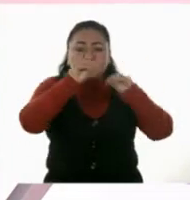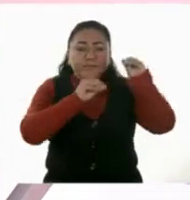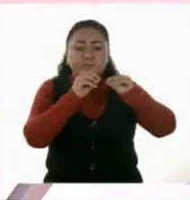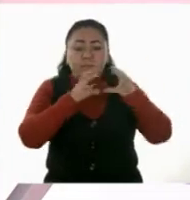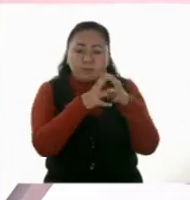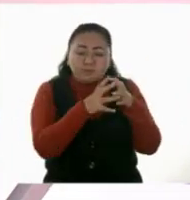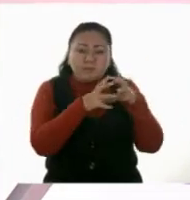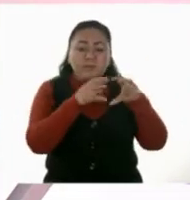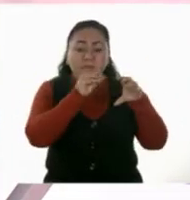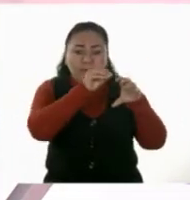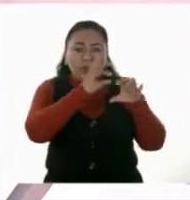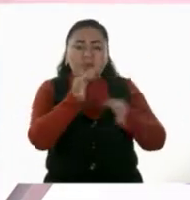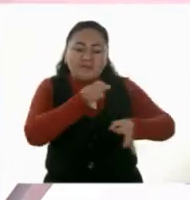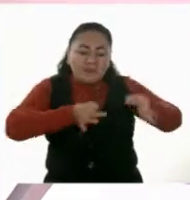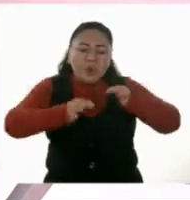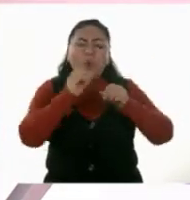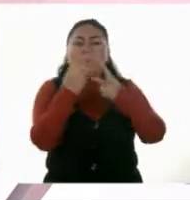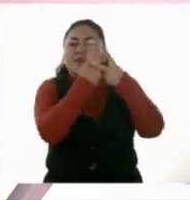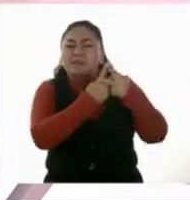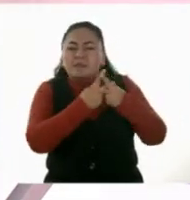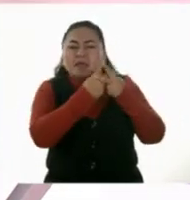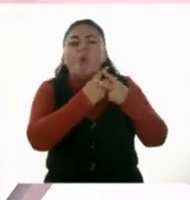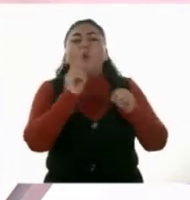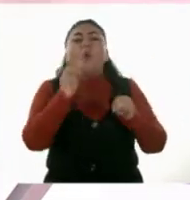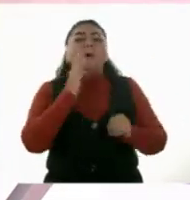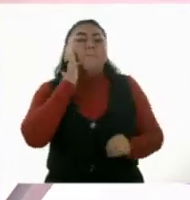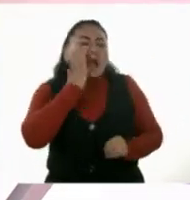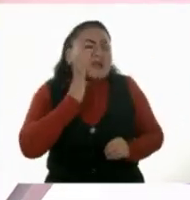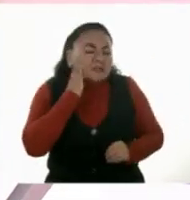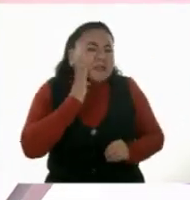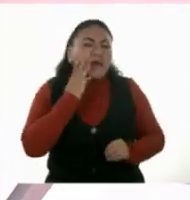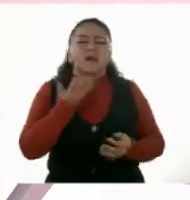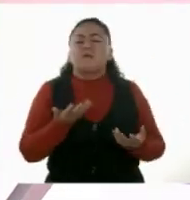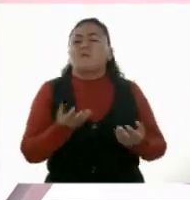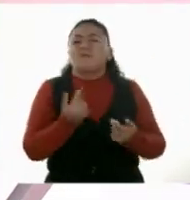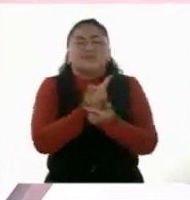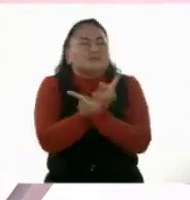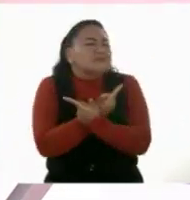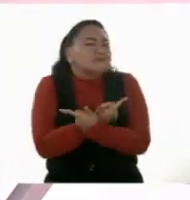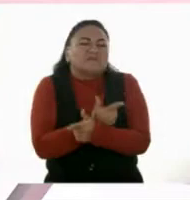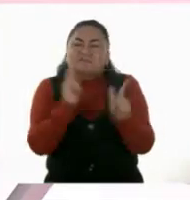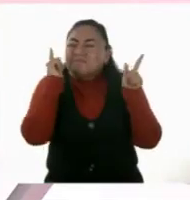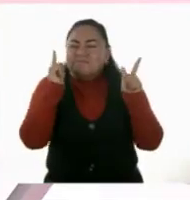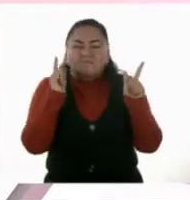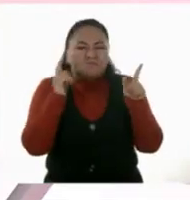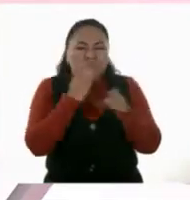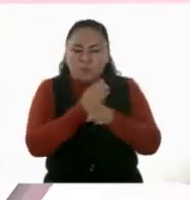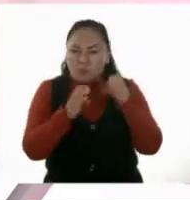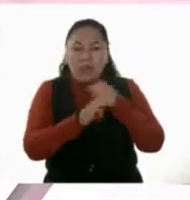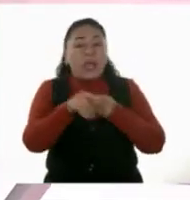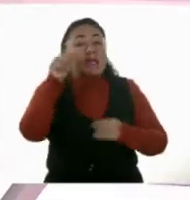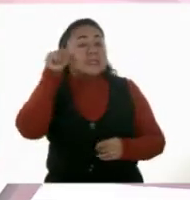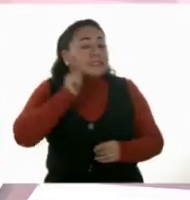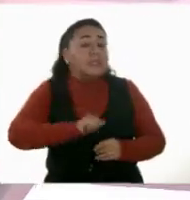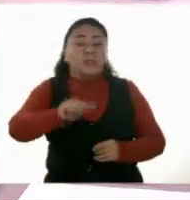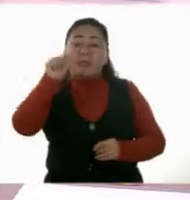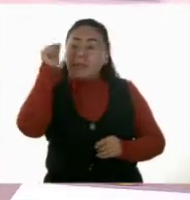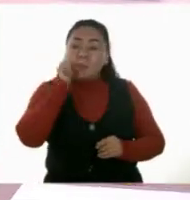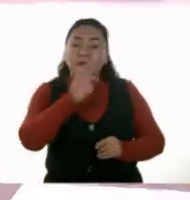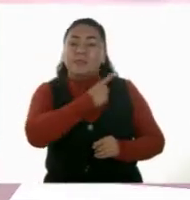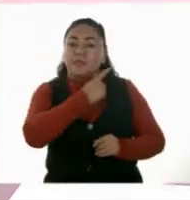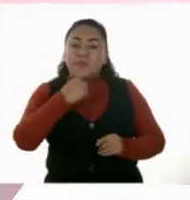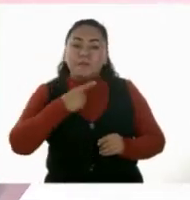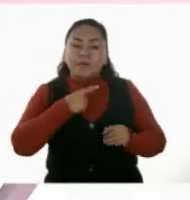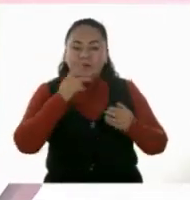tengamos las fichitas, las estrellitas, pueden ser manzanas, cualquier otro objeto. Siempre vamos a tener que